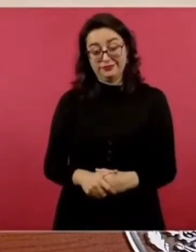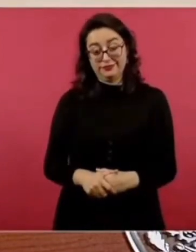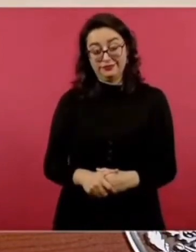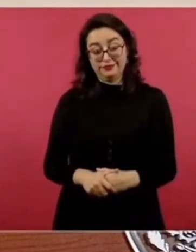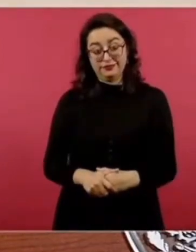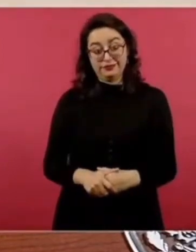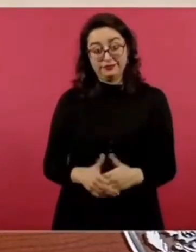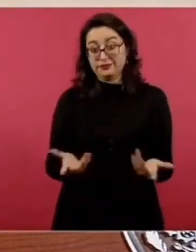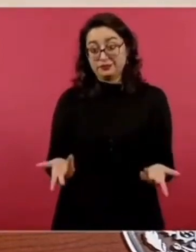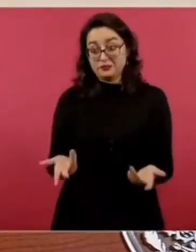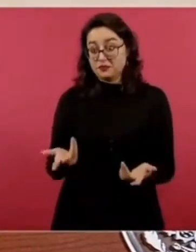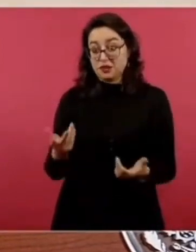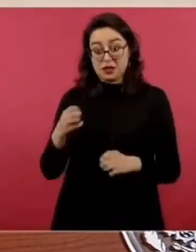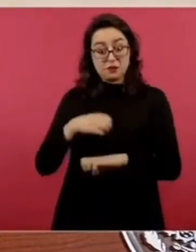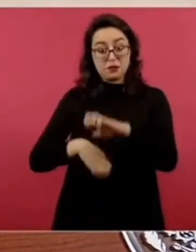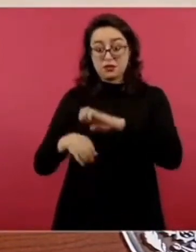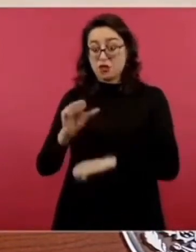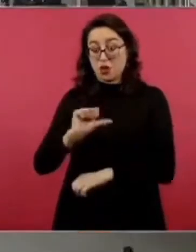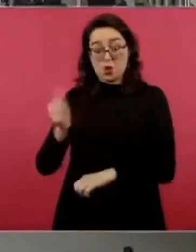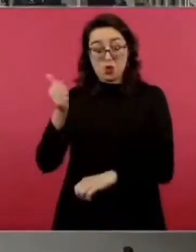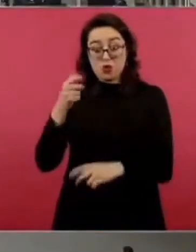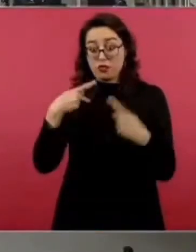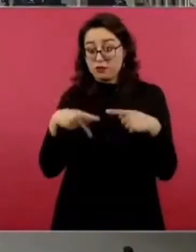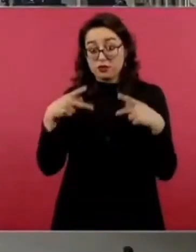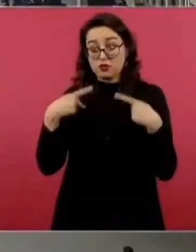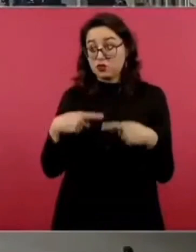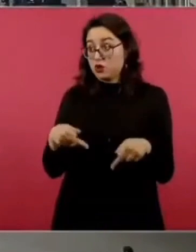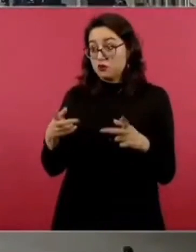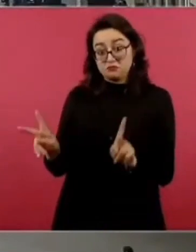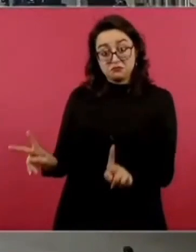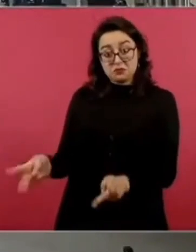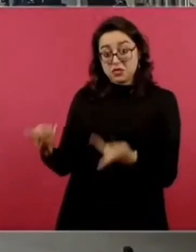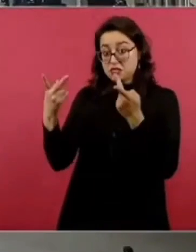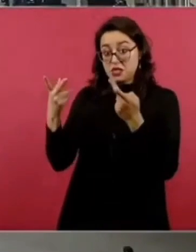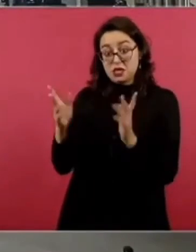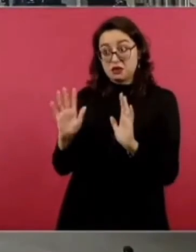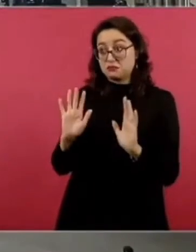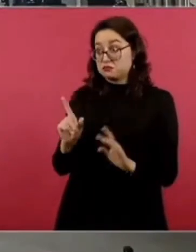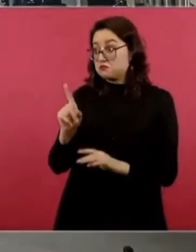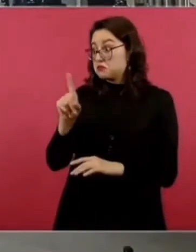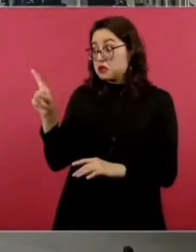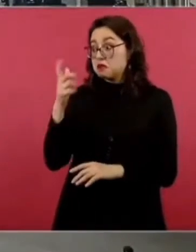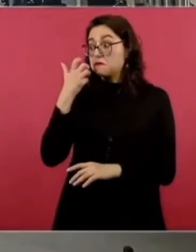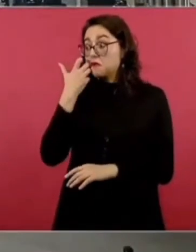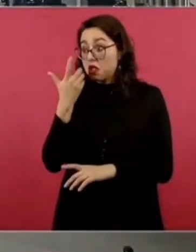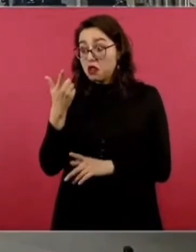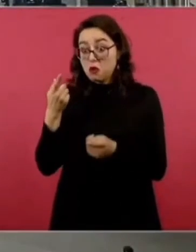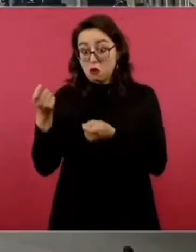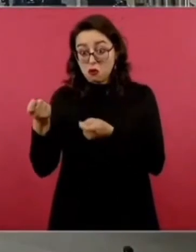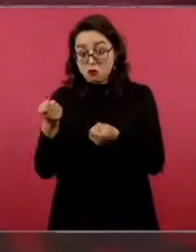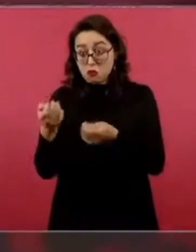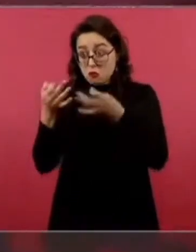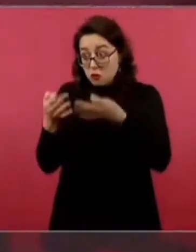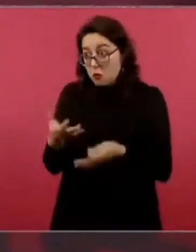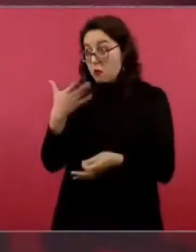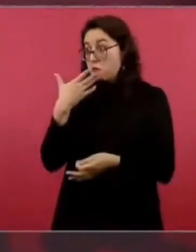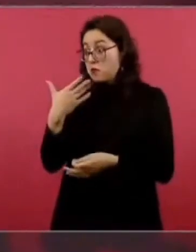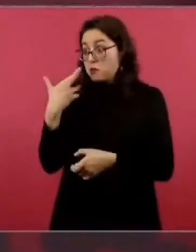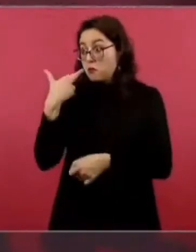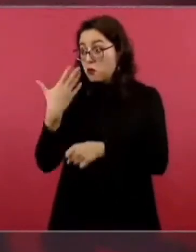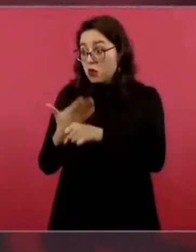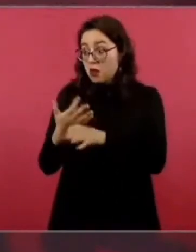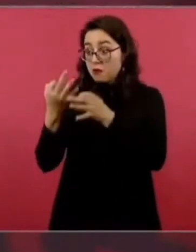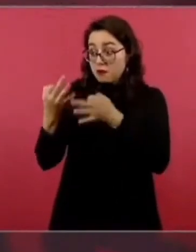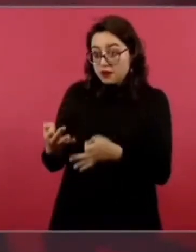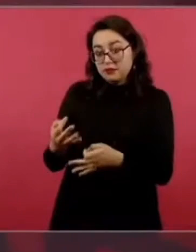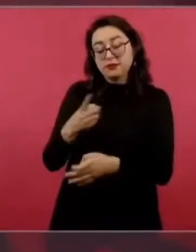a otros inversionistas que quieran hacerse cargo.